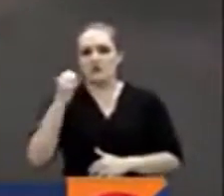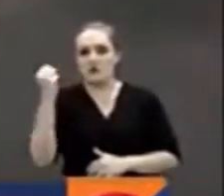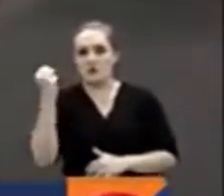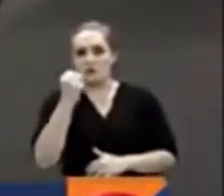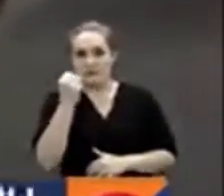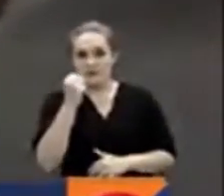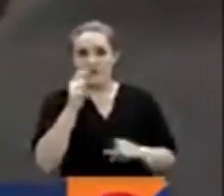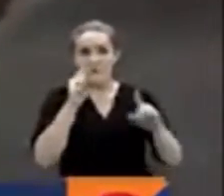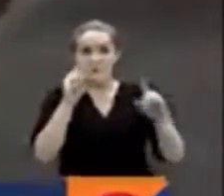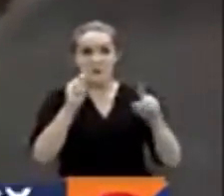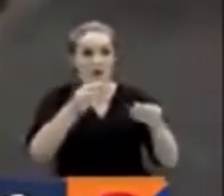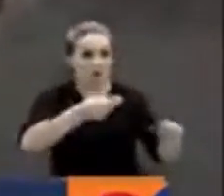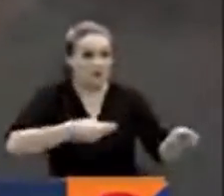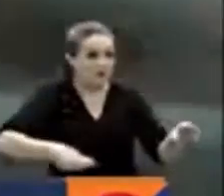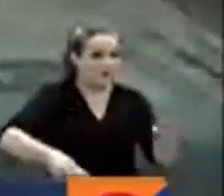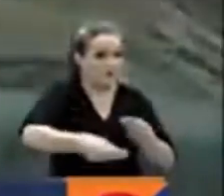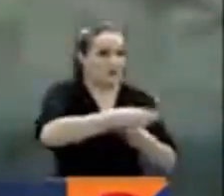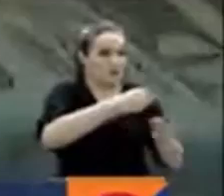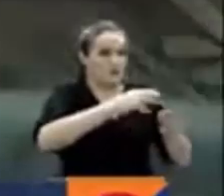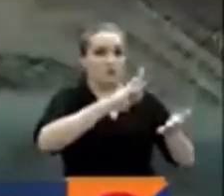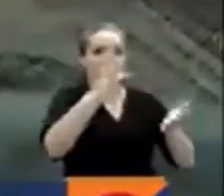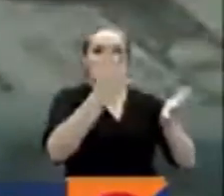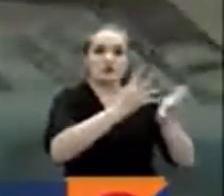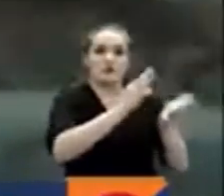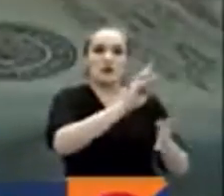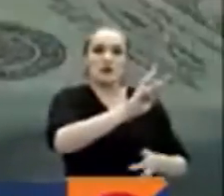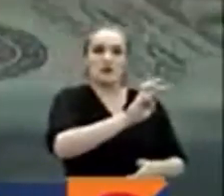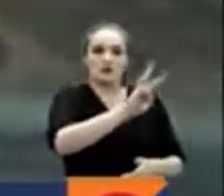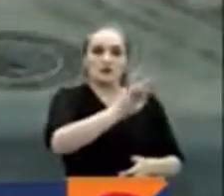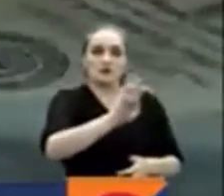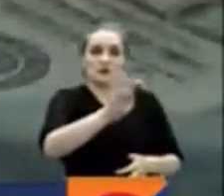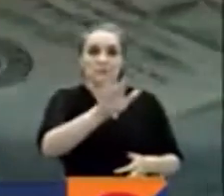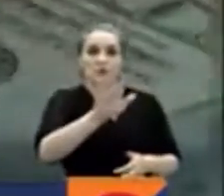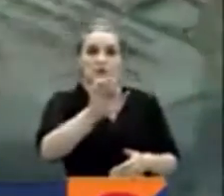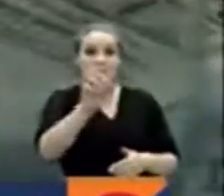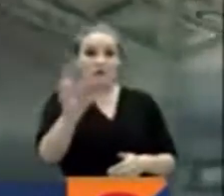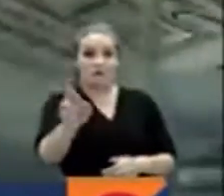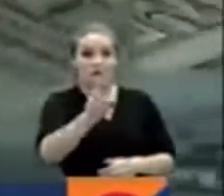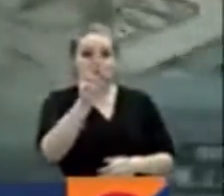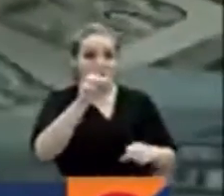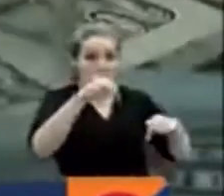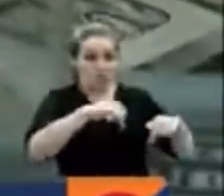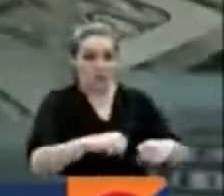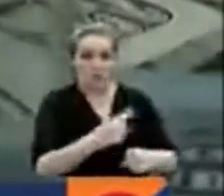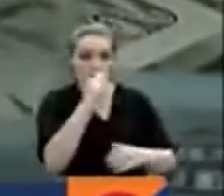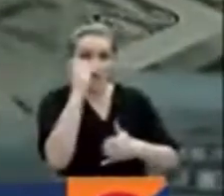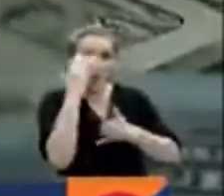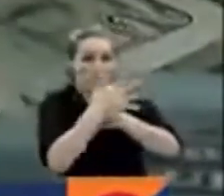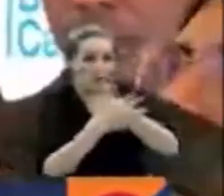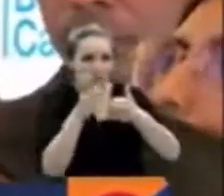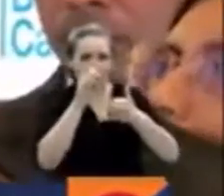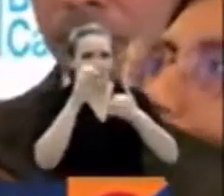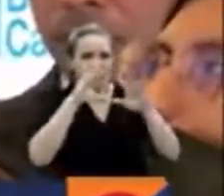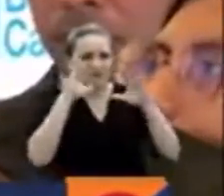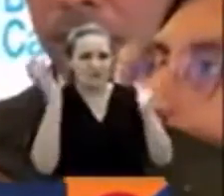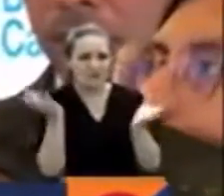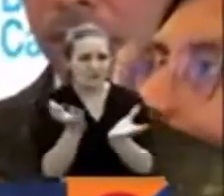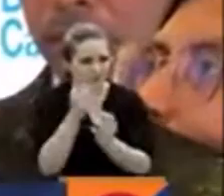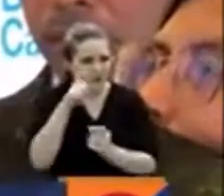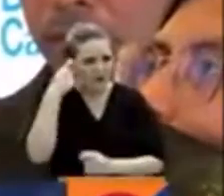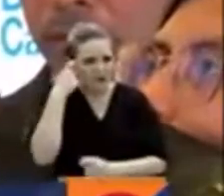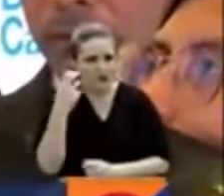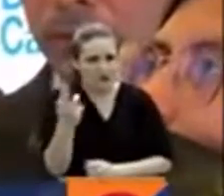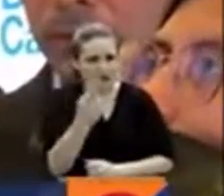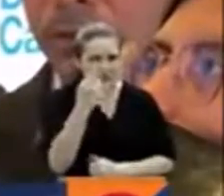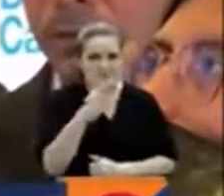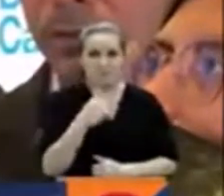representativa del mercado es de 4 mil 885. El gobierno reitera que esta alza no es solo en el mercado colombiano. Mire que yo,